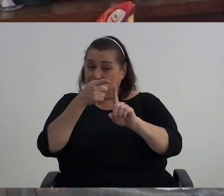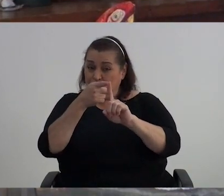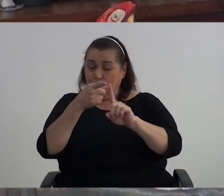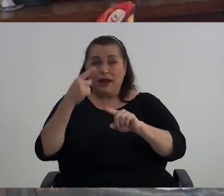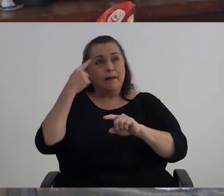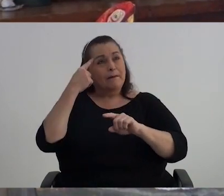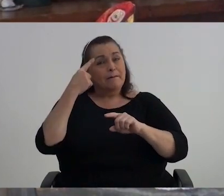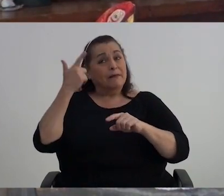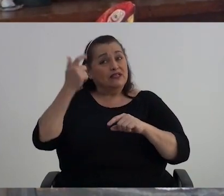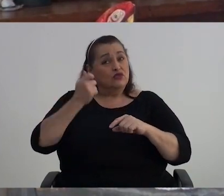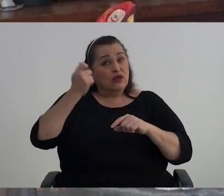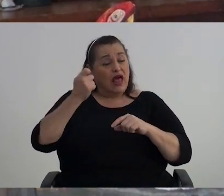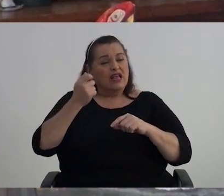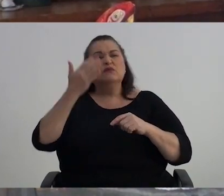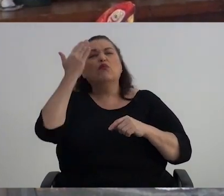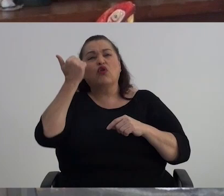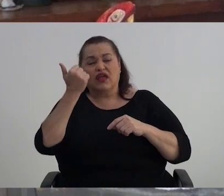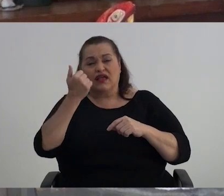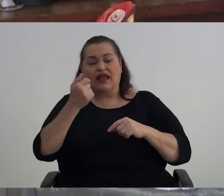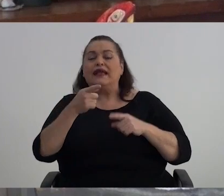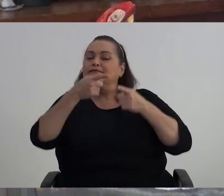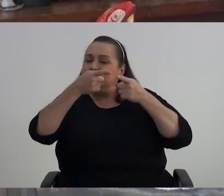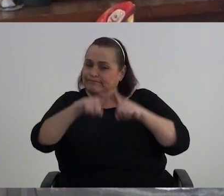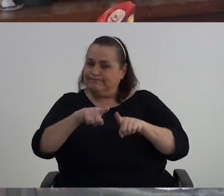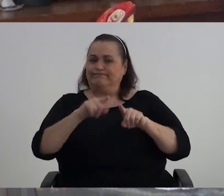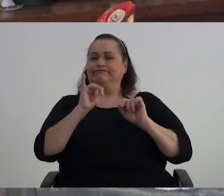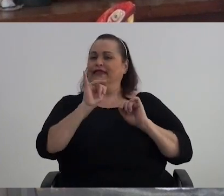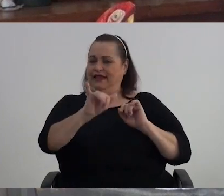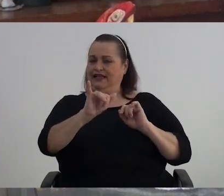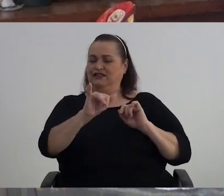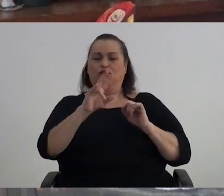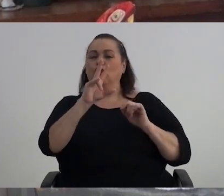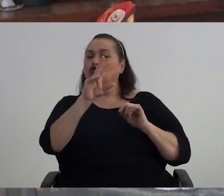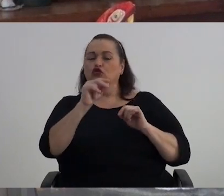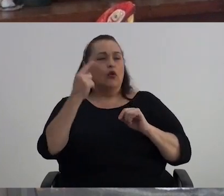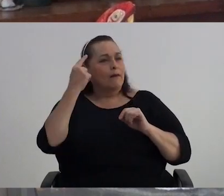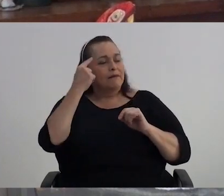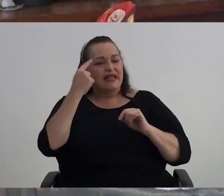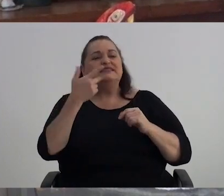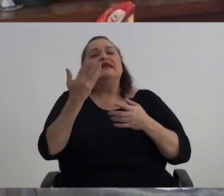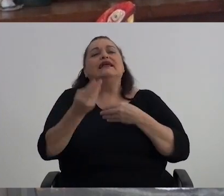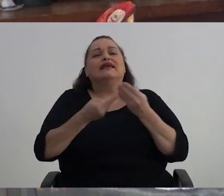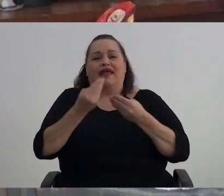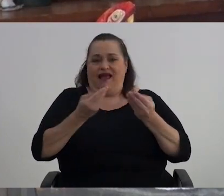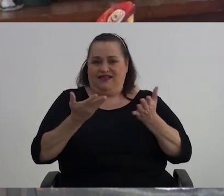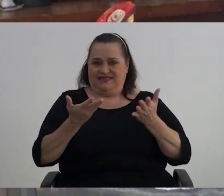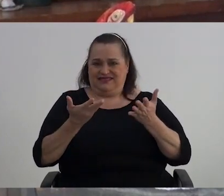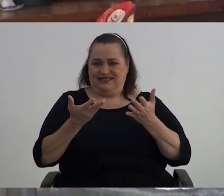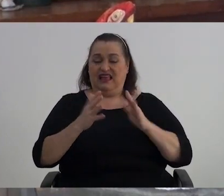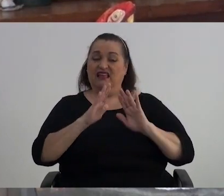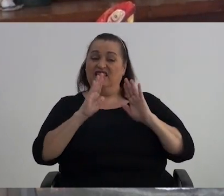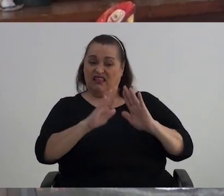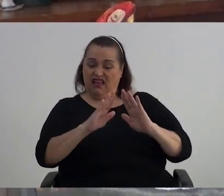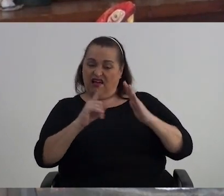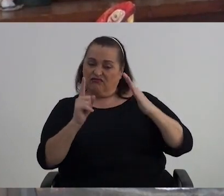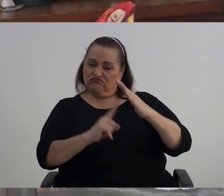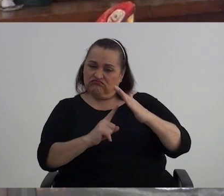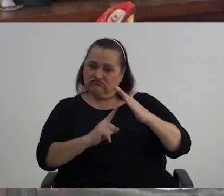Pensionados Yo digo Que es por causa De No haberse Ocupado Sino que Se dejaron Morir